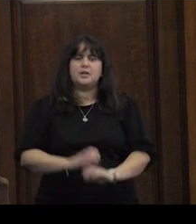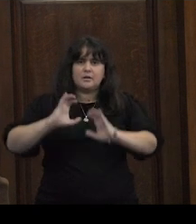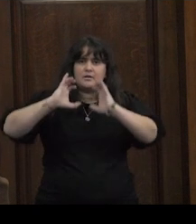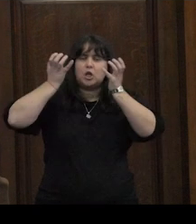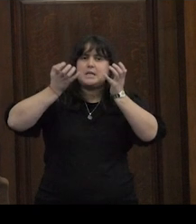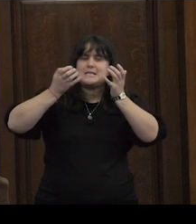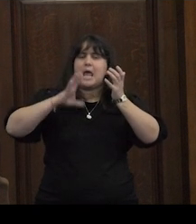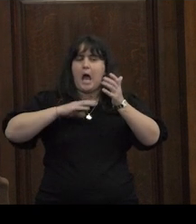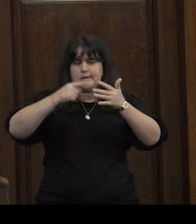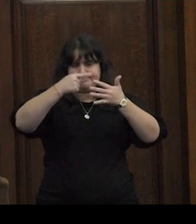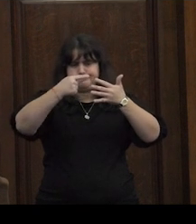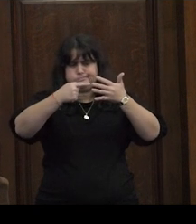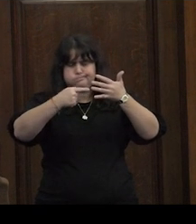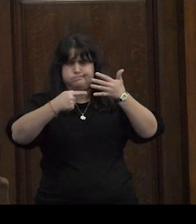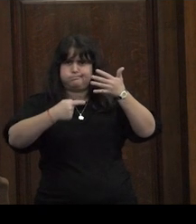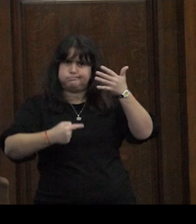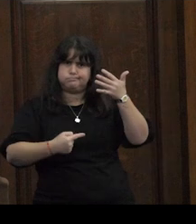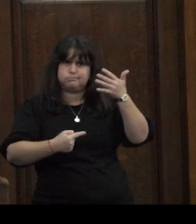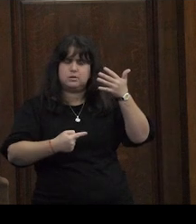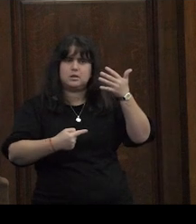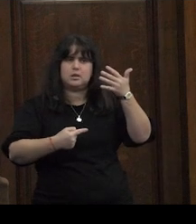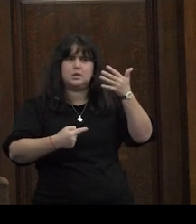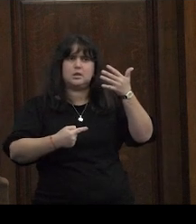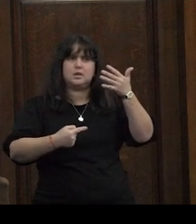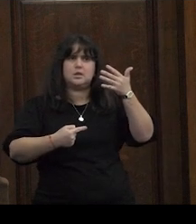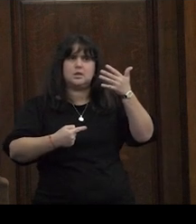las violencias se tipifican dice